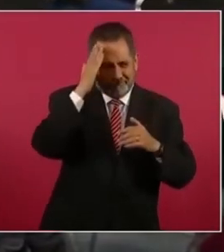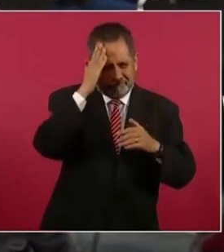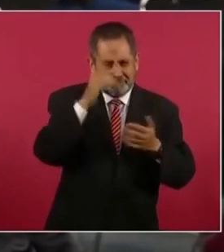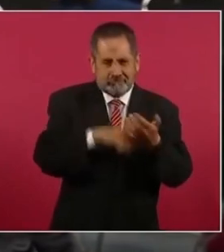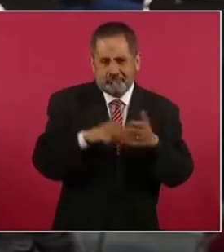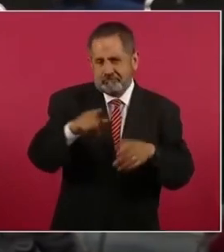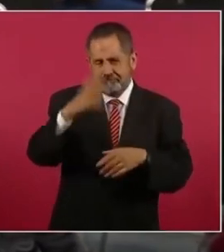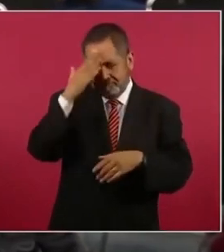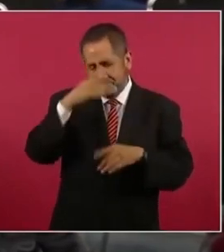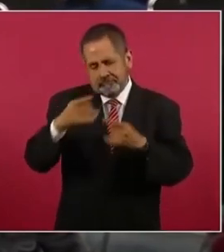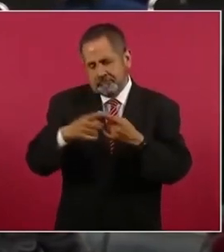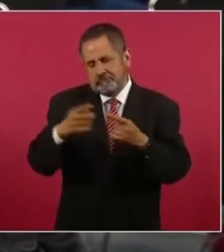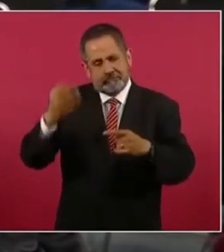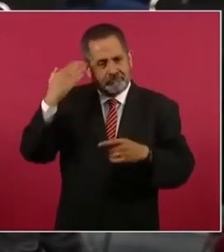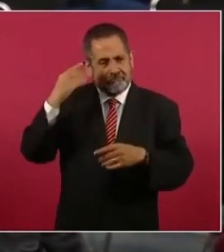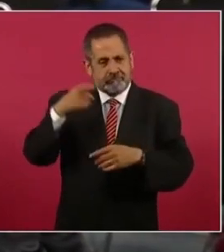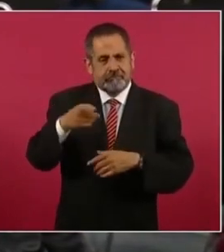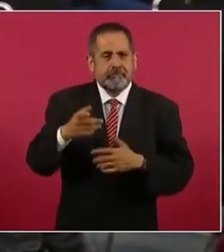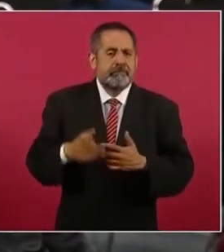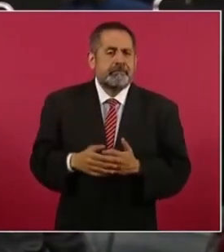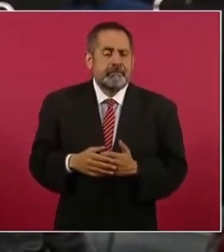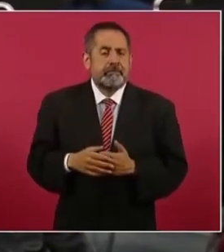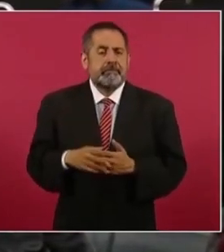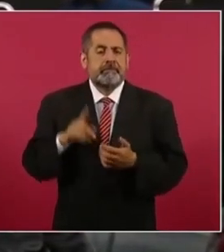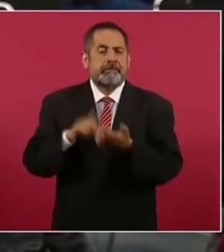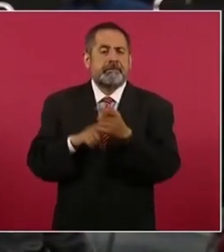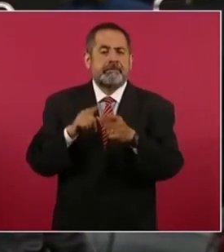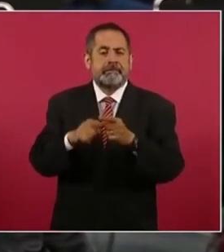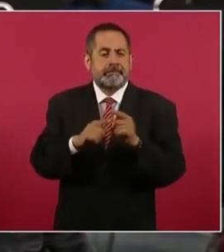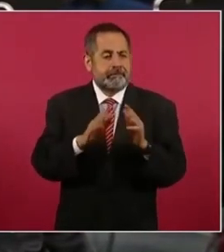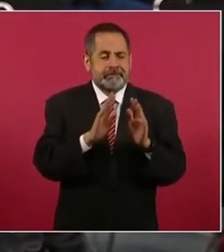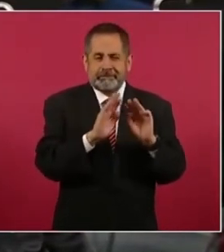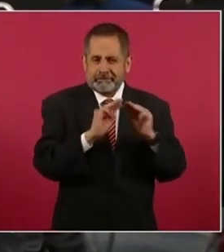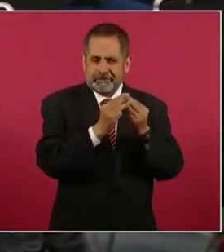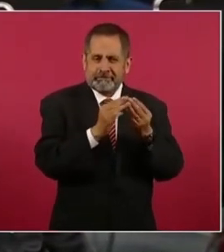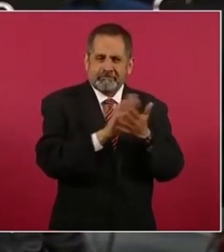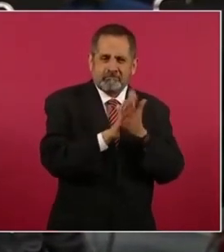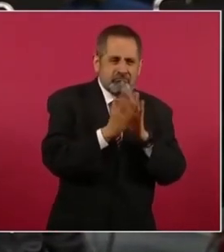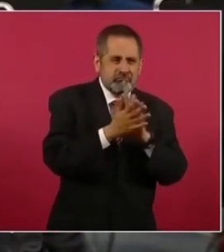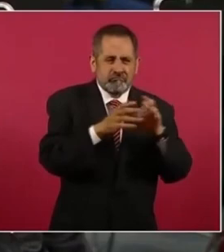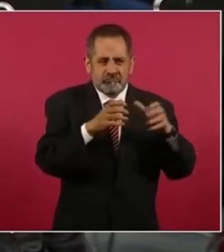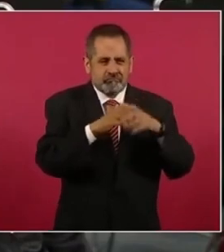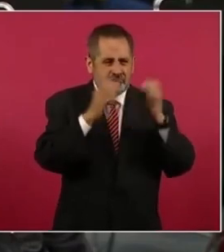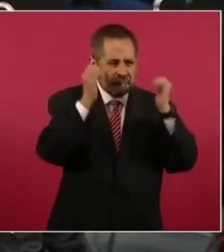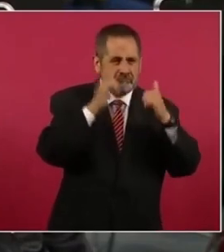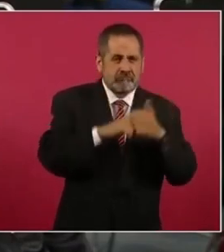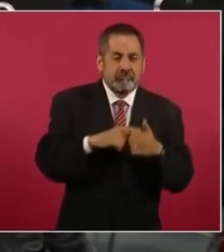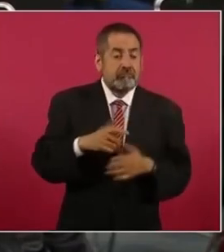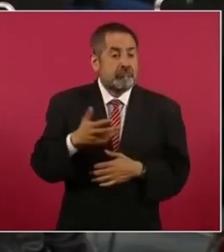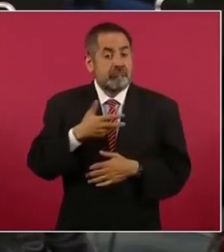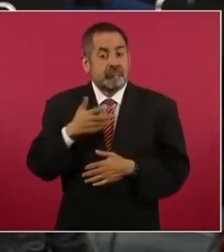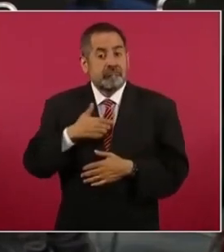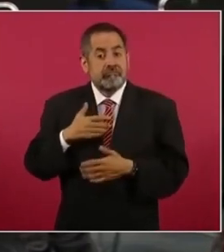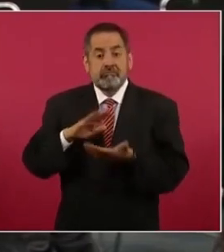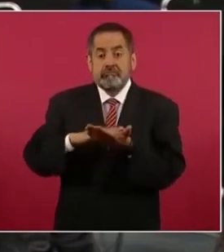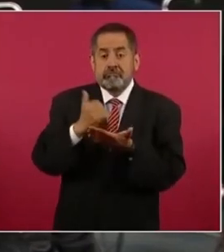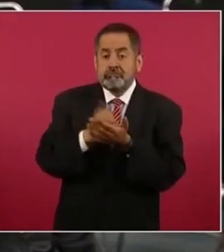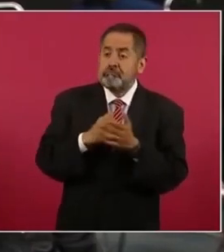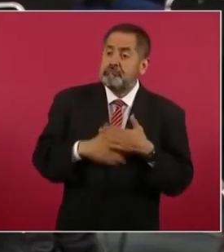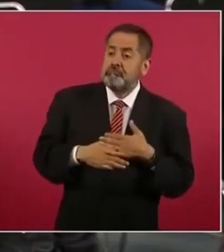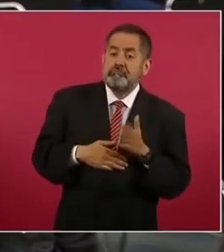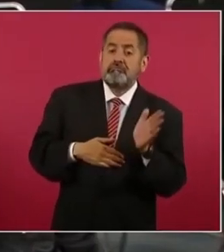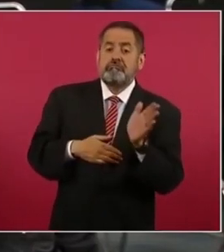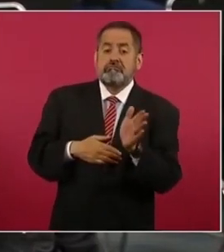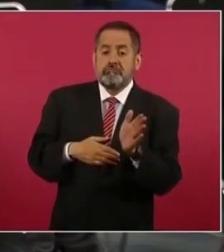conoce desde hace mucho tiempo que incluso los narcotraficantes tenían estas charolas o credenciales de la Dirección